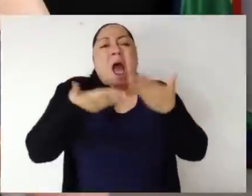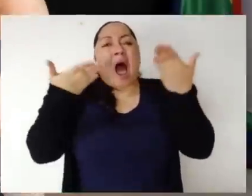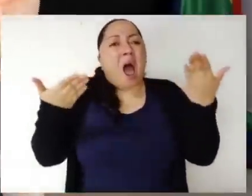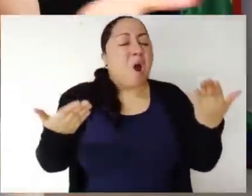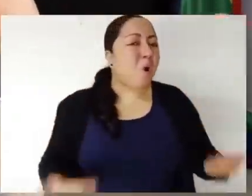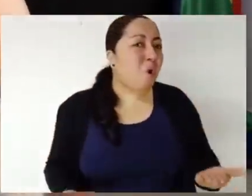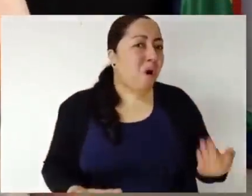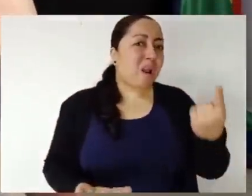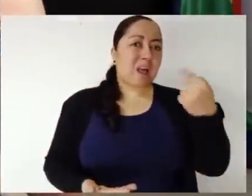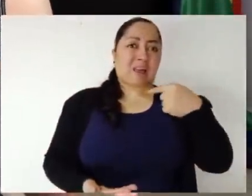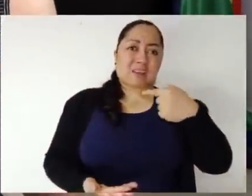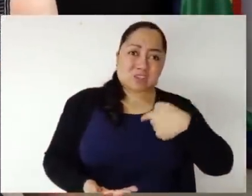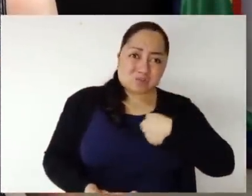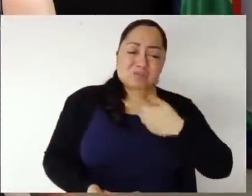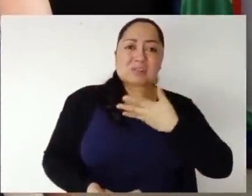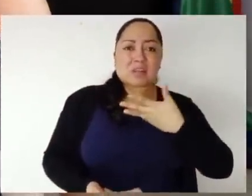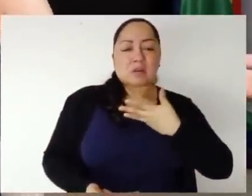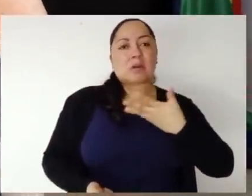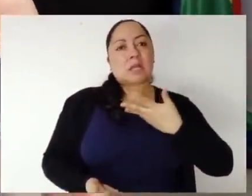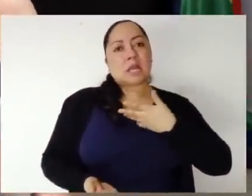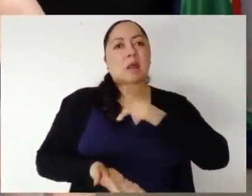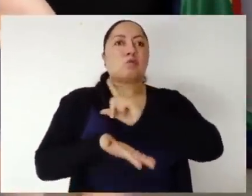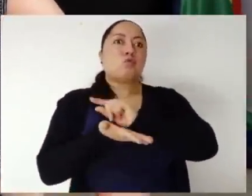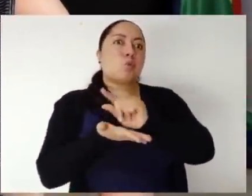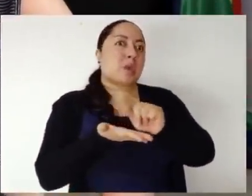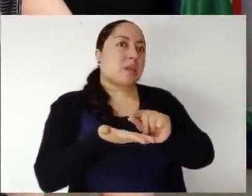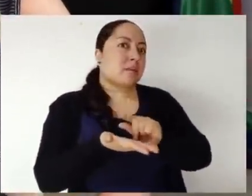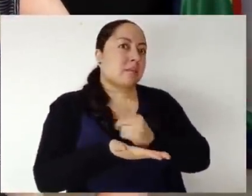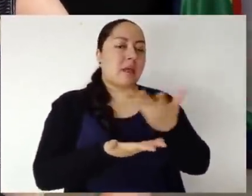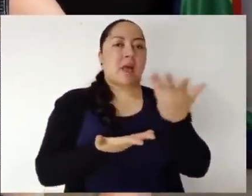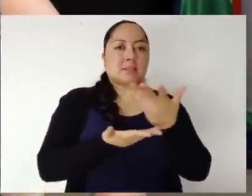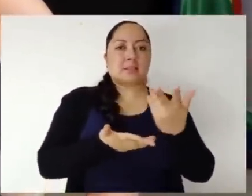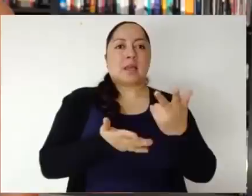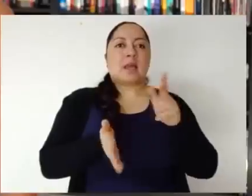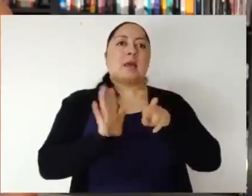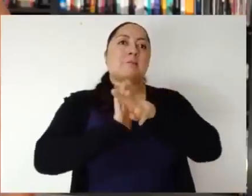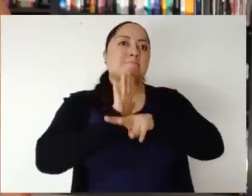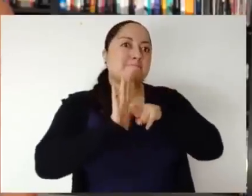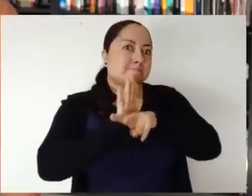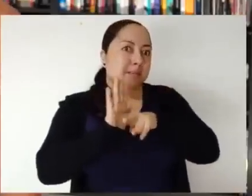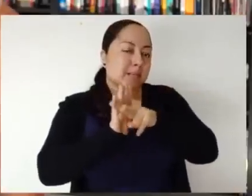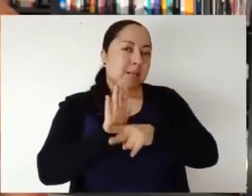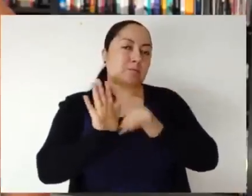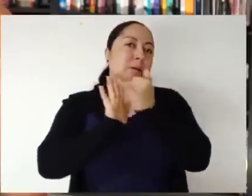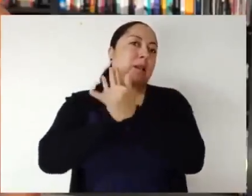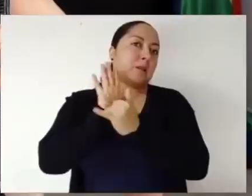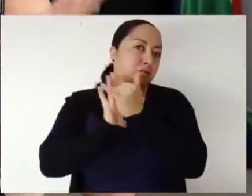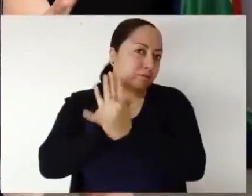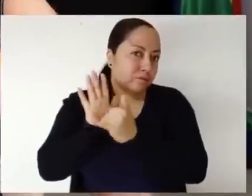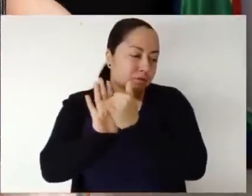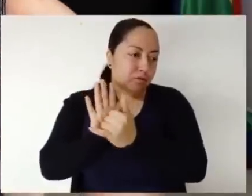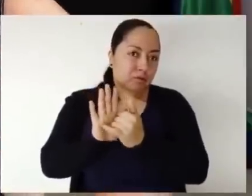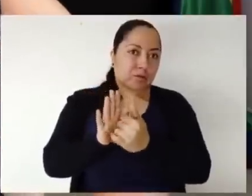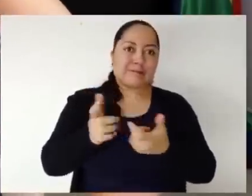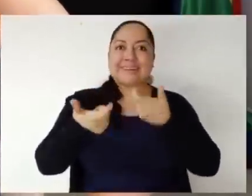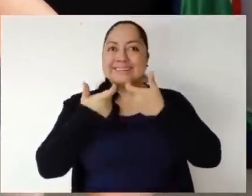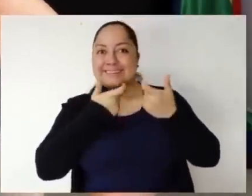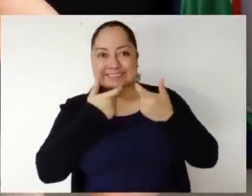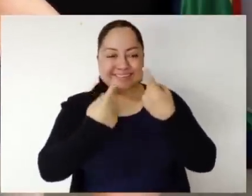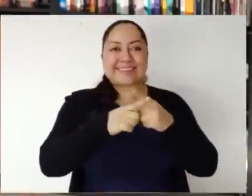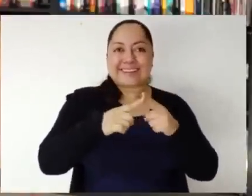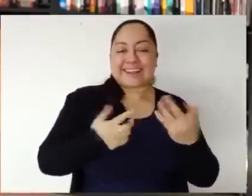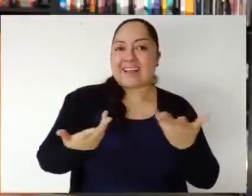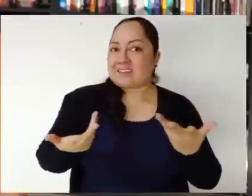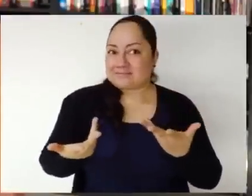cultura, ahora una tiene que tener una cuenta de Twitter, aprender a hacer videos para YouTube, grabar comedia estando y si no, nadie te pela.